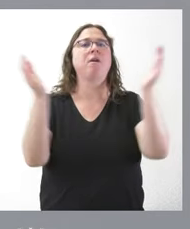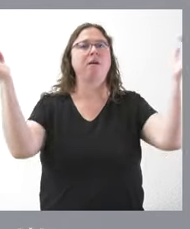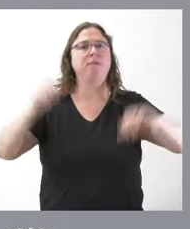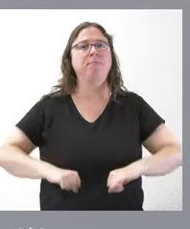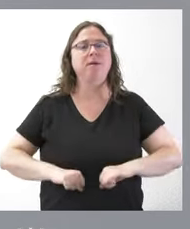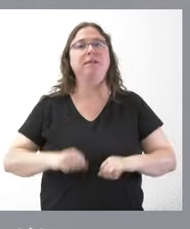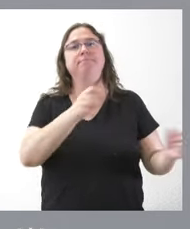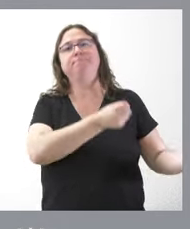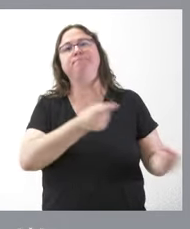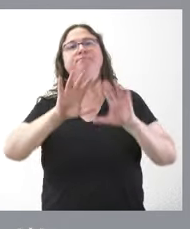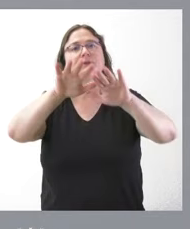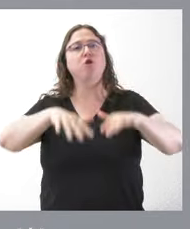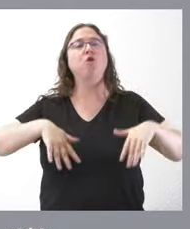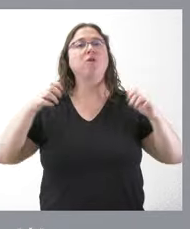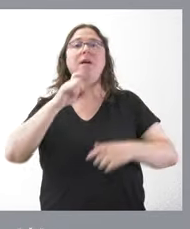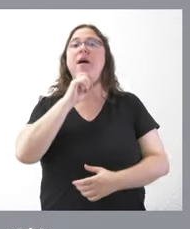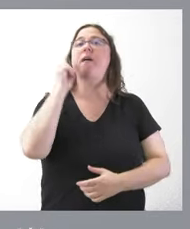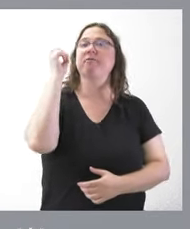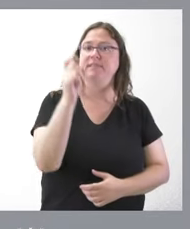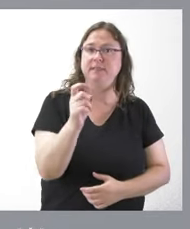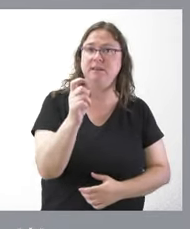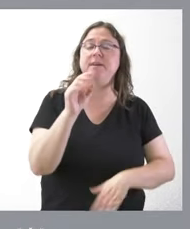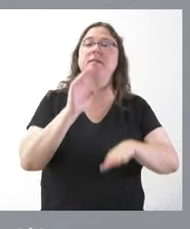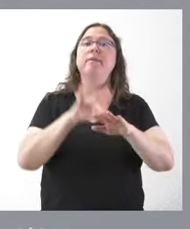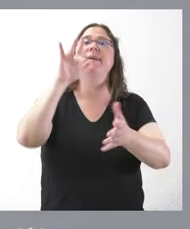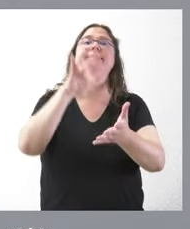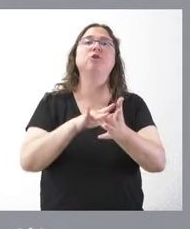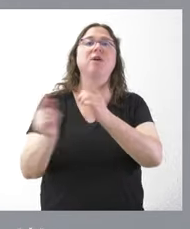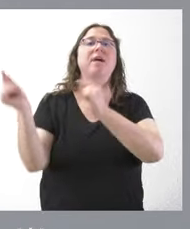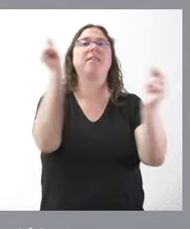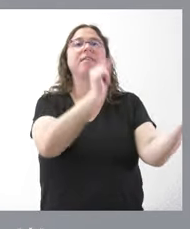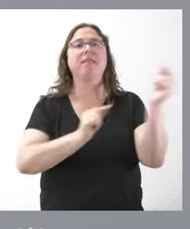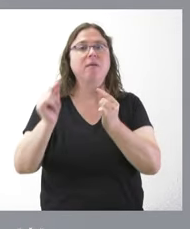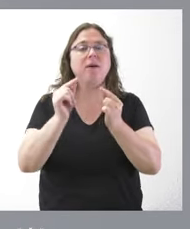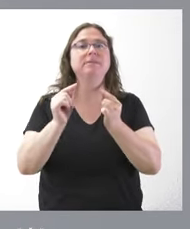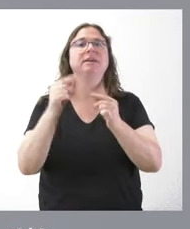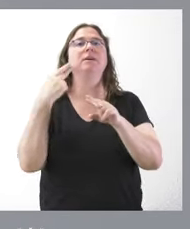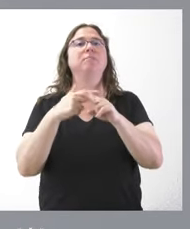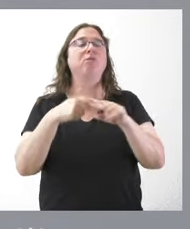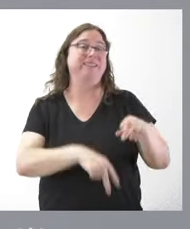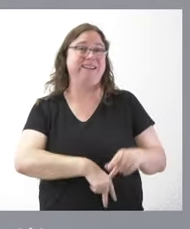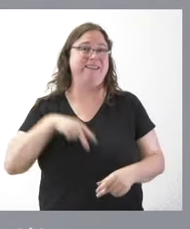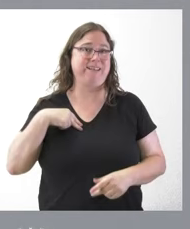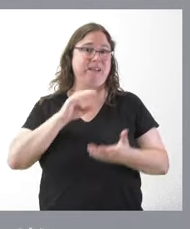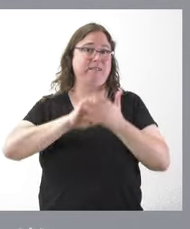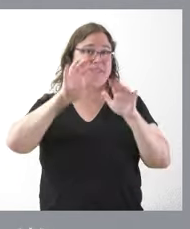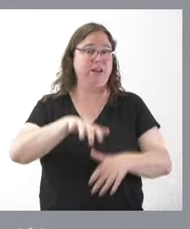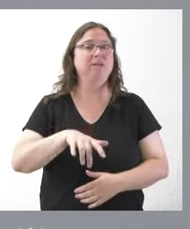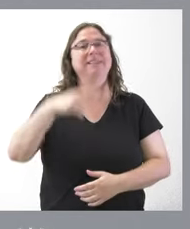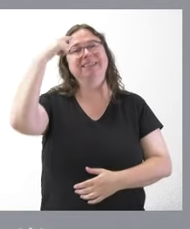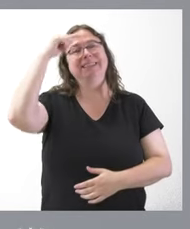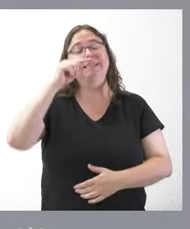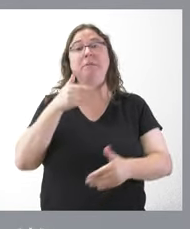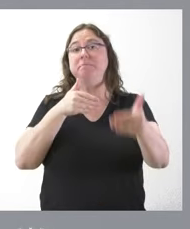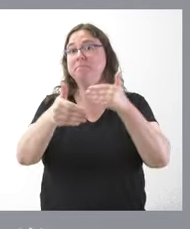remisión a las Cortes de la comunicación para la celebración del debate de política general de la Junta de Castilla y León. Saben ustedes que está